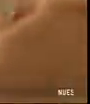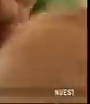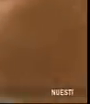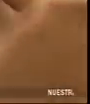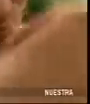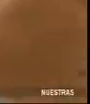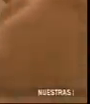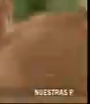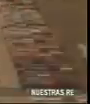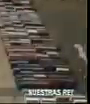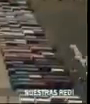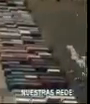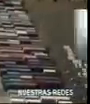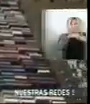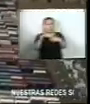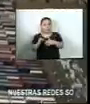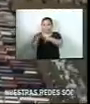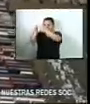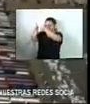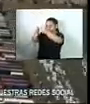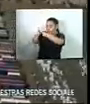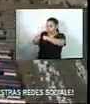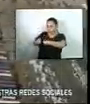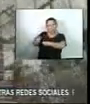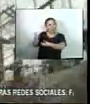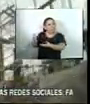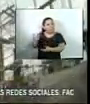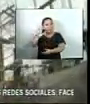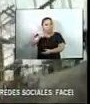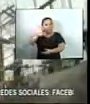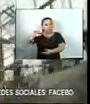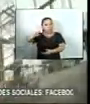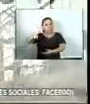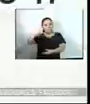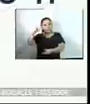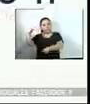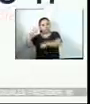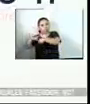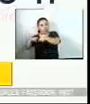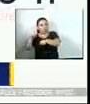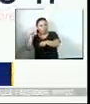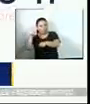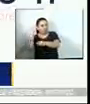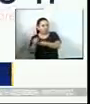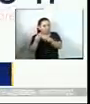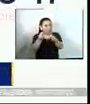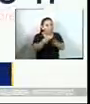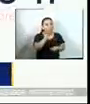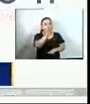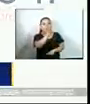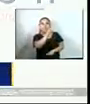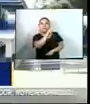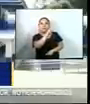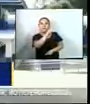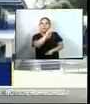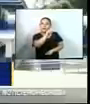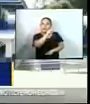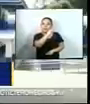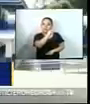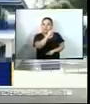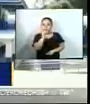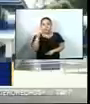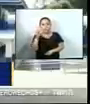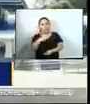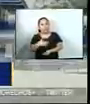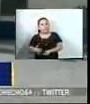Parcial para la asignación al presupuesto de los 55 millones de dólares destinados al Fomilenio II El presidente del